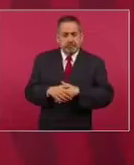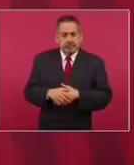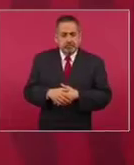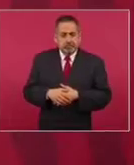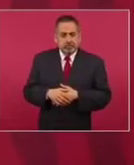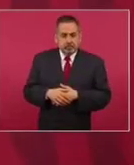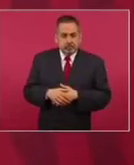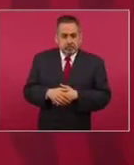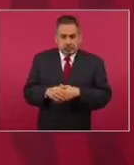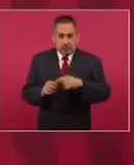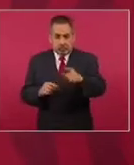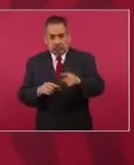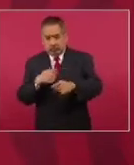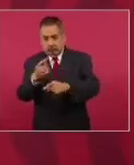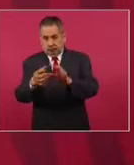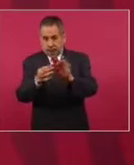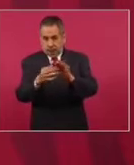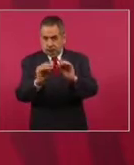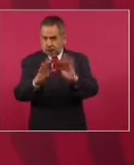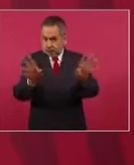sí quiero aclararte algo.